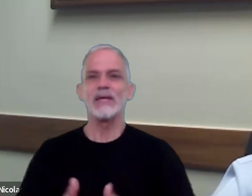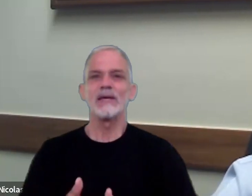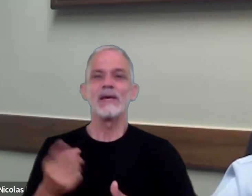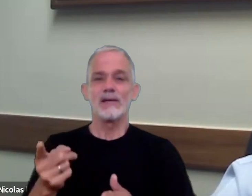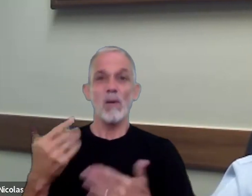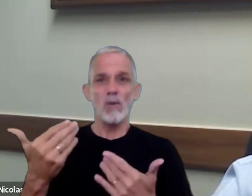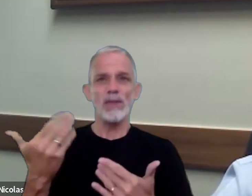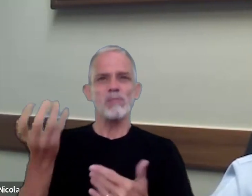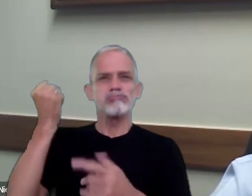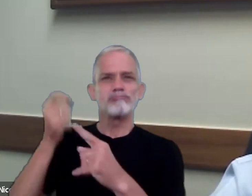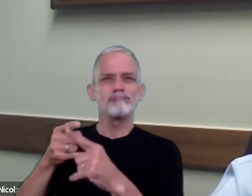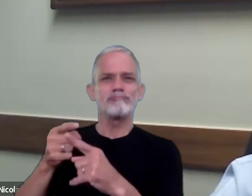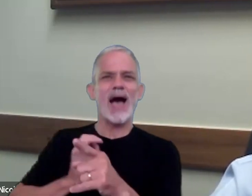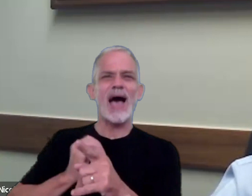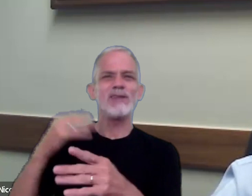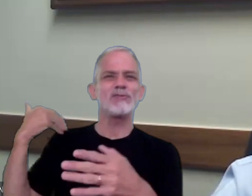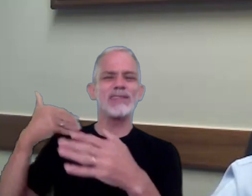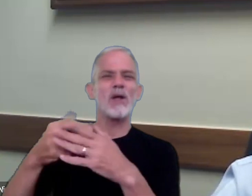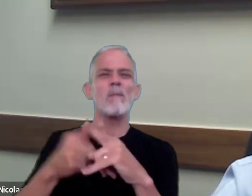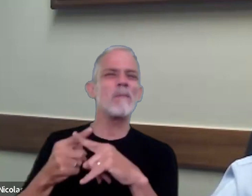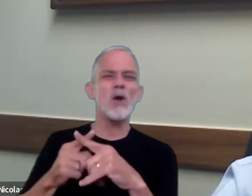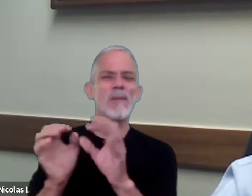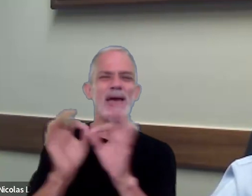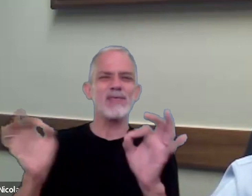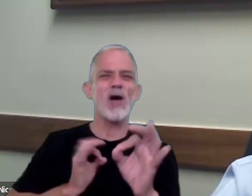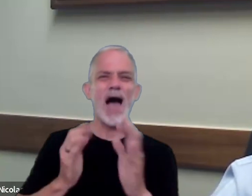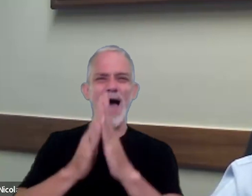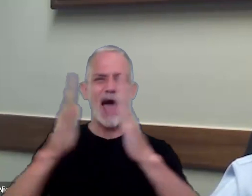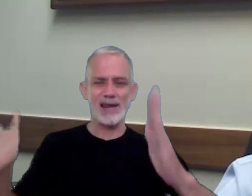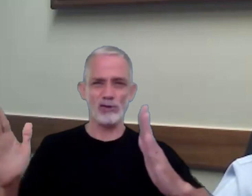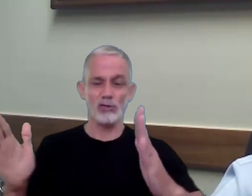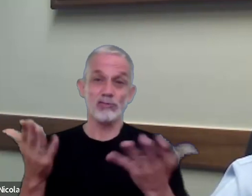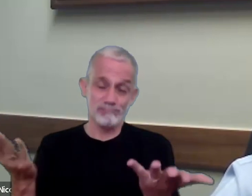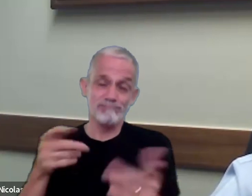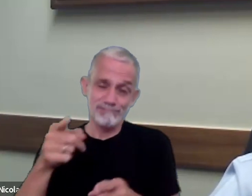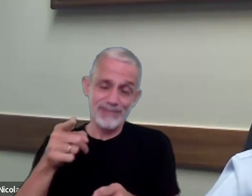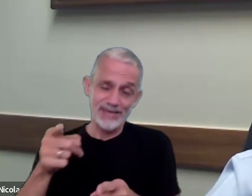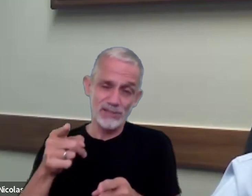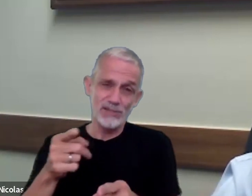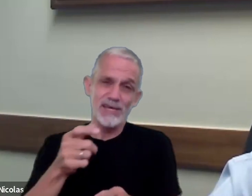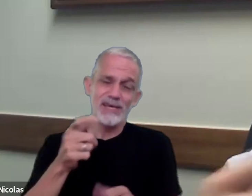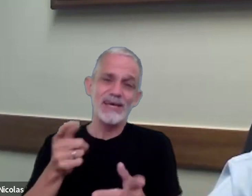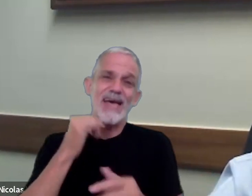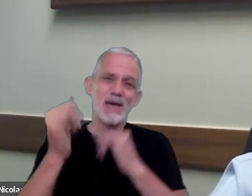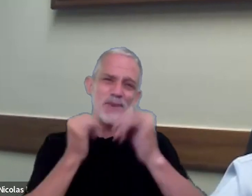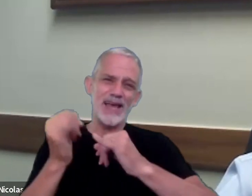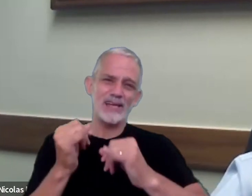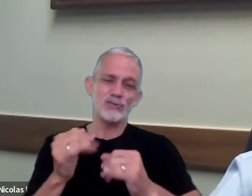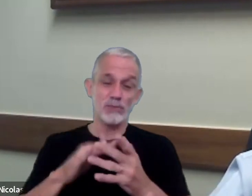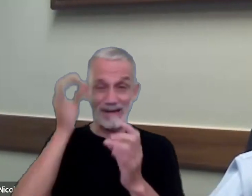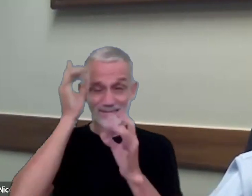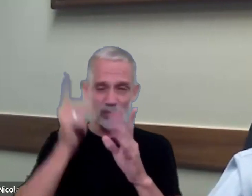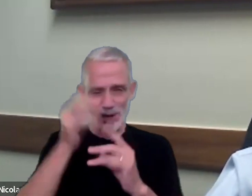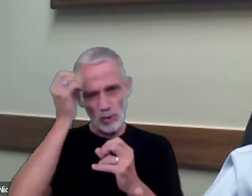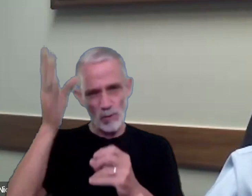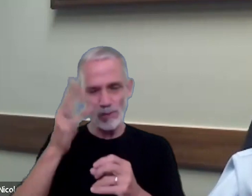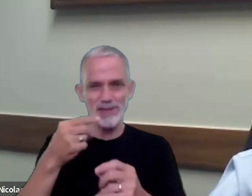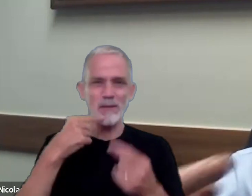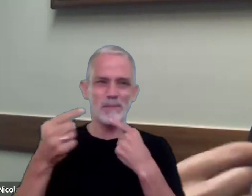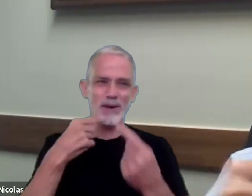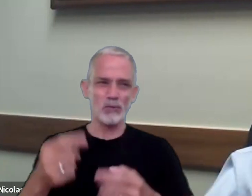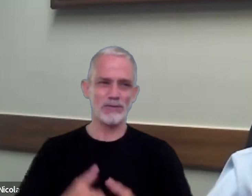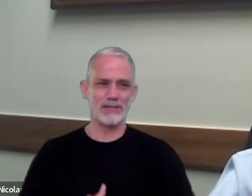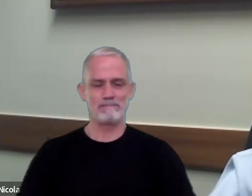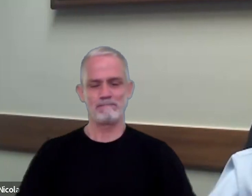utilización de un promedio de años corrido esa es básicamente la explicación perdón que me olvidé contestar esa pregunta